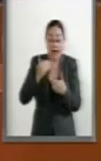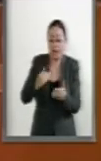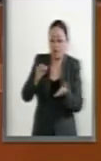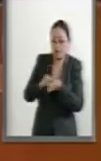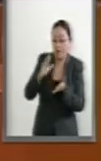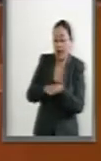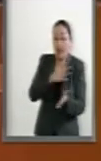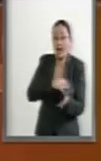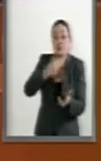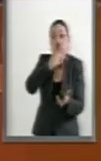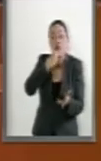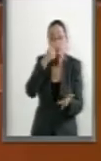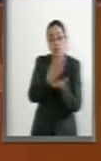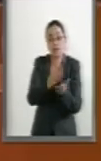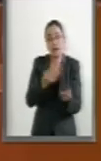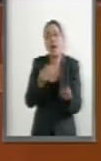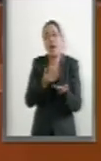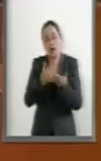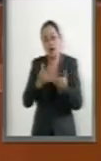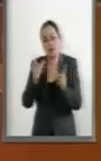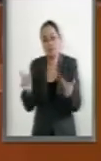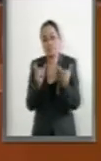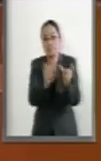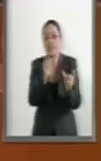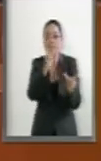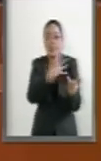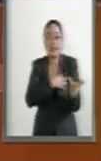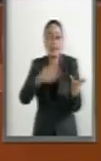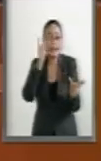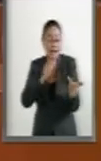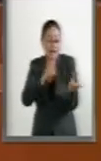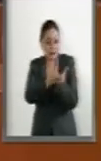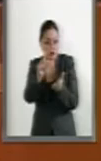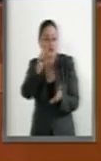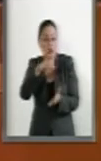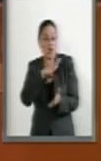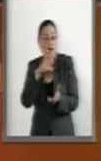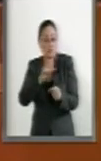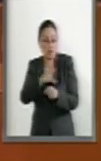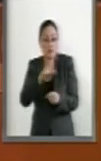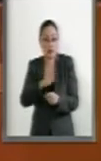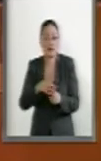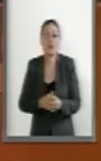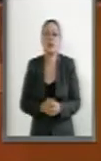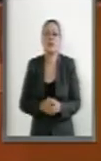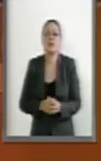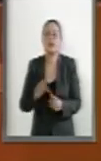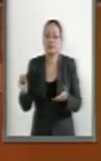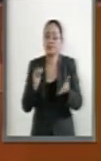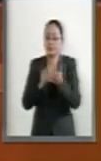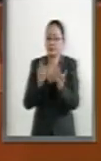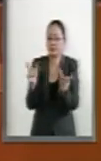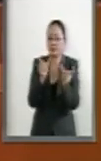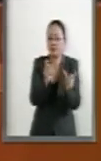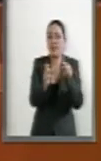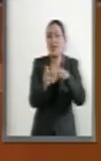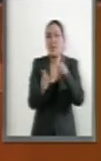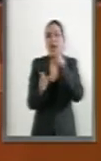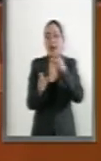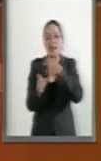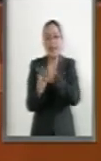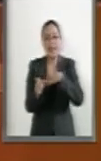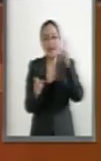visibilizar que también las hijas tienen derecho y este dictamen determina la inclusión de la palabra hijas. Se